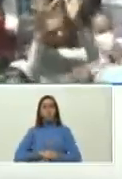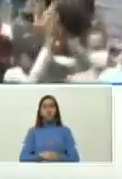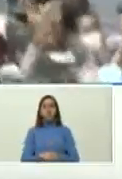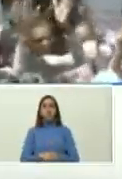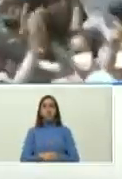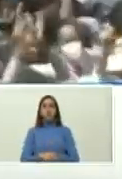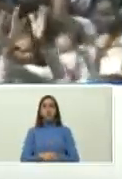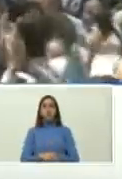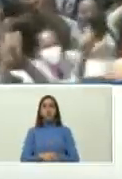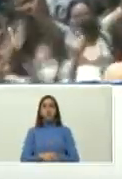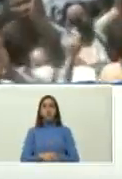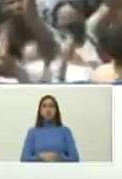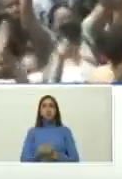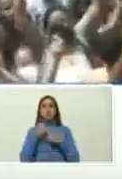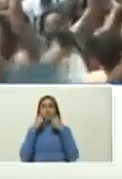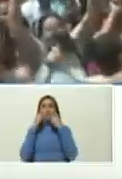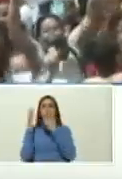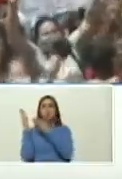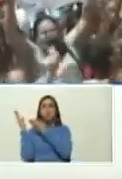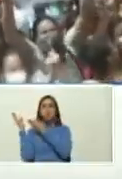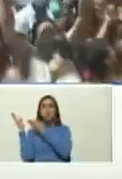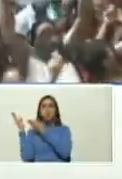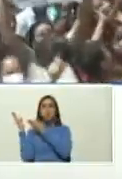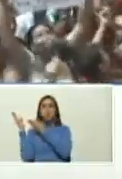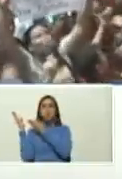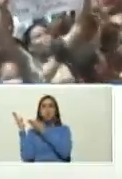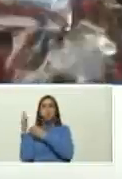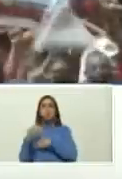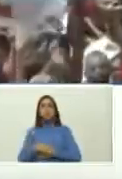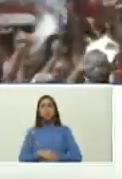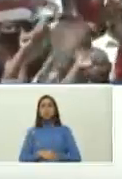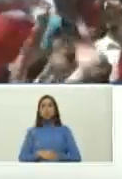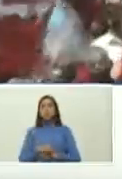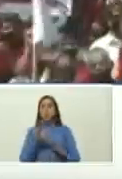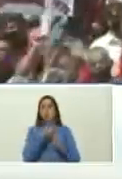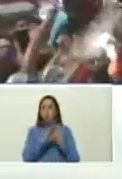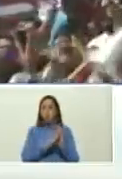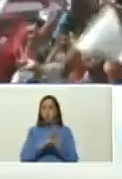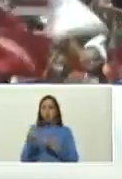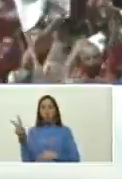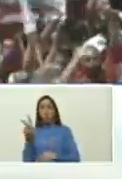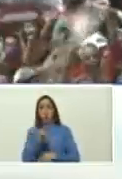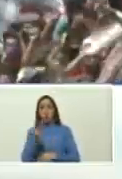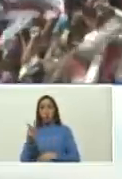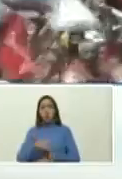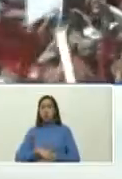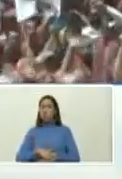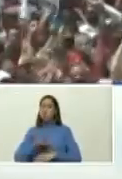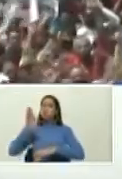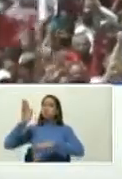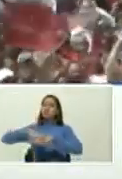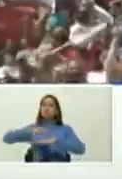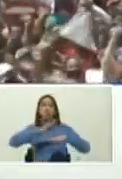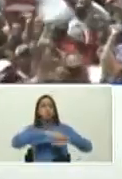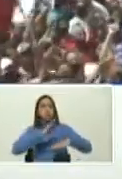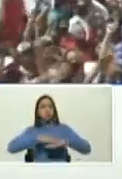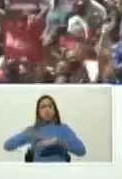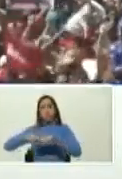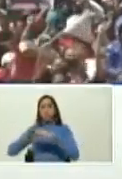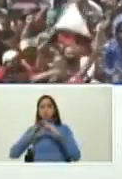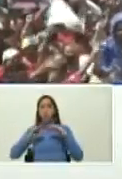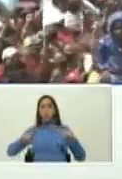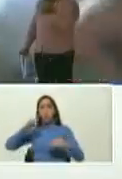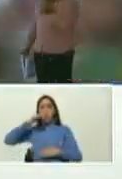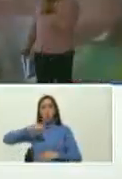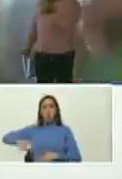el libro mayor la constitución de la República Bolivariana de Venezuela les hago un llamado a